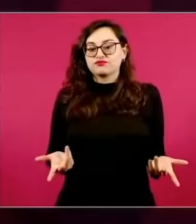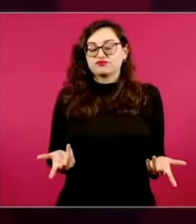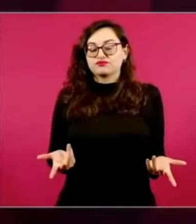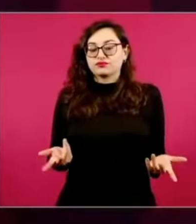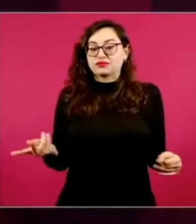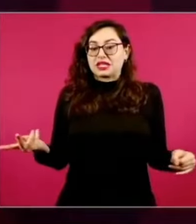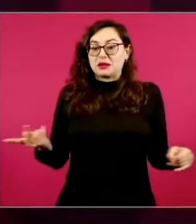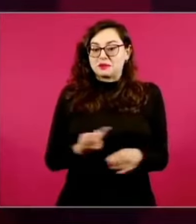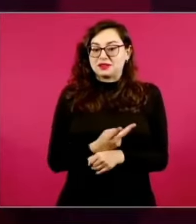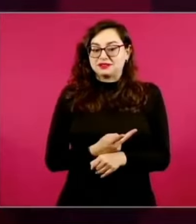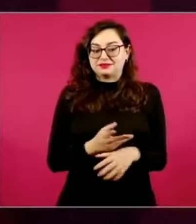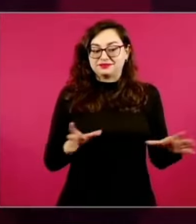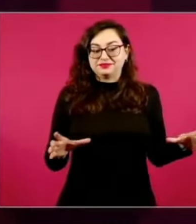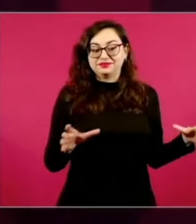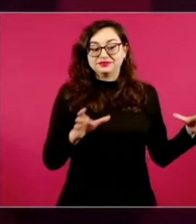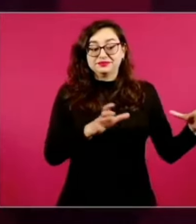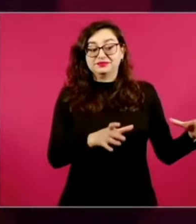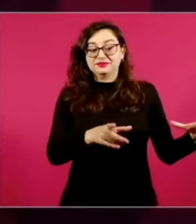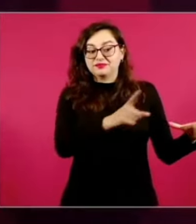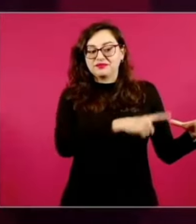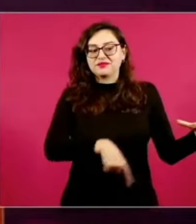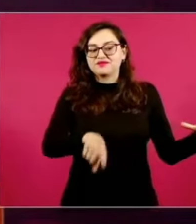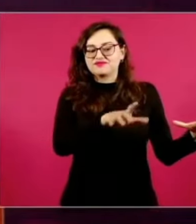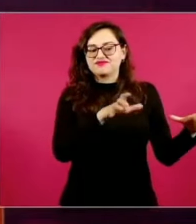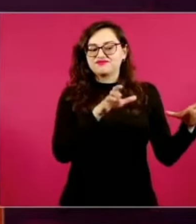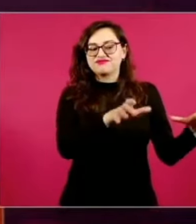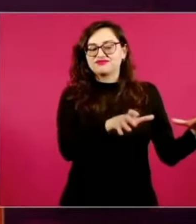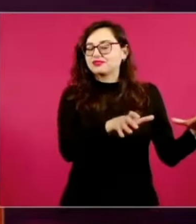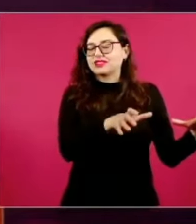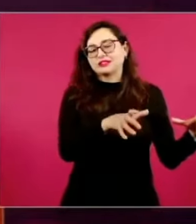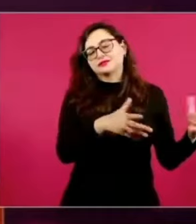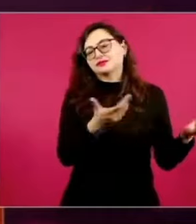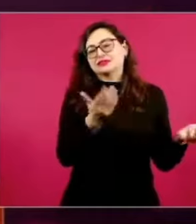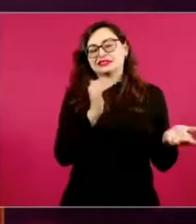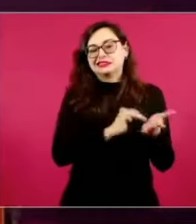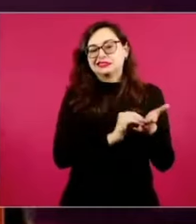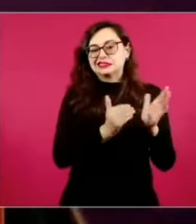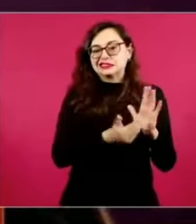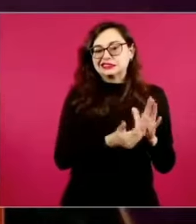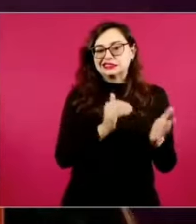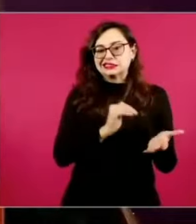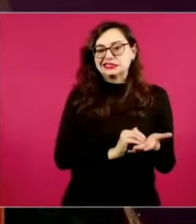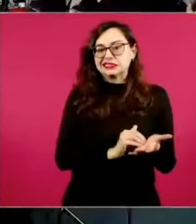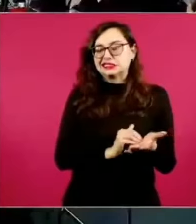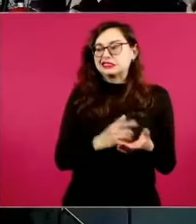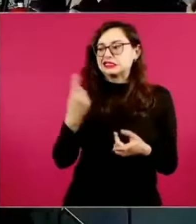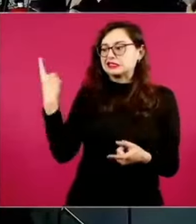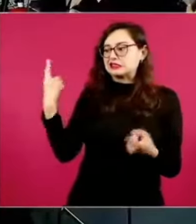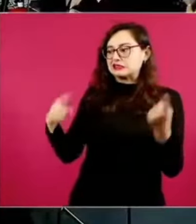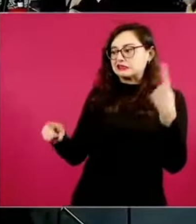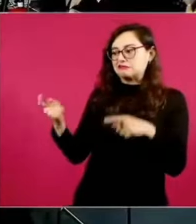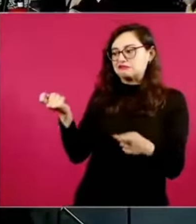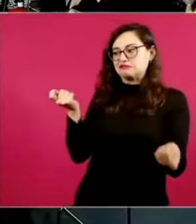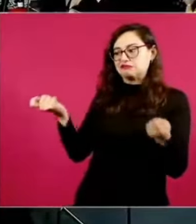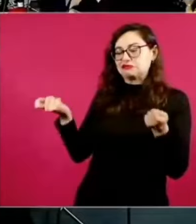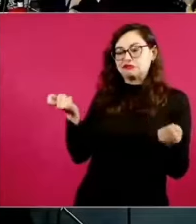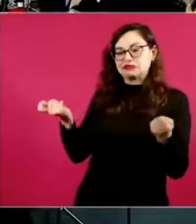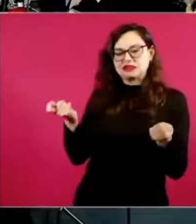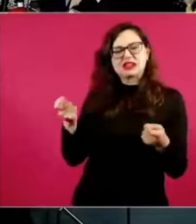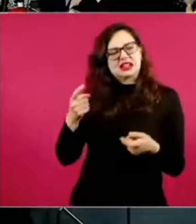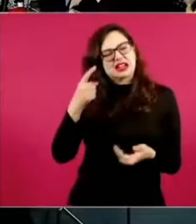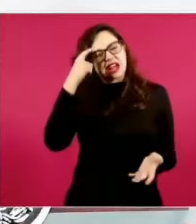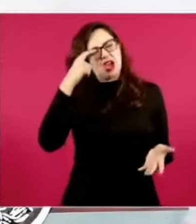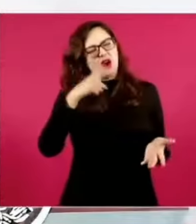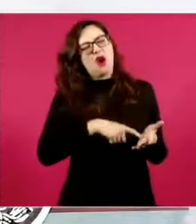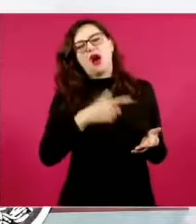intenta que no veamos... creo que eso pasaba, ¿verdad? Cuando pasó el